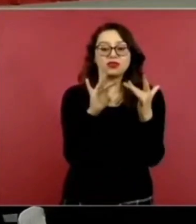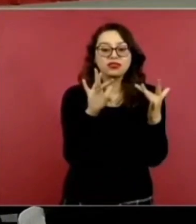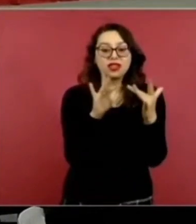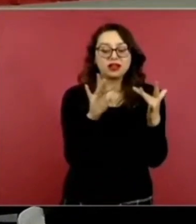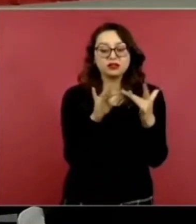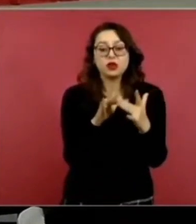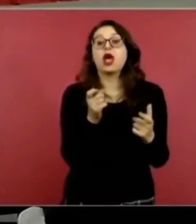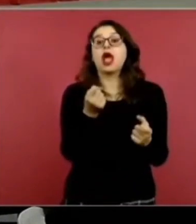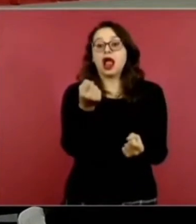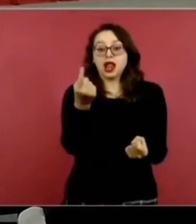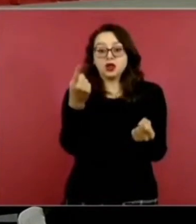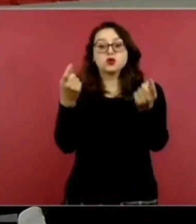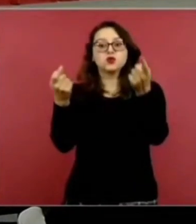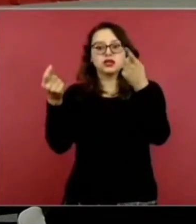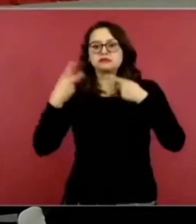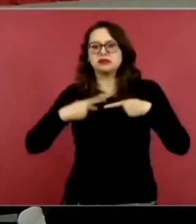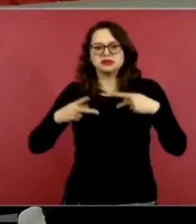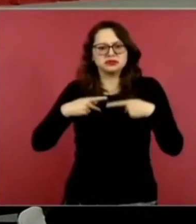habían encontrado…